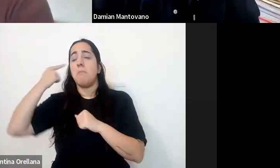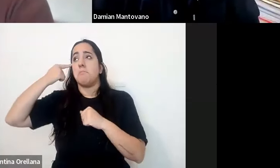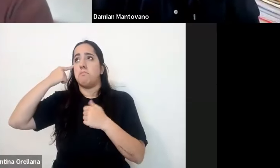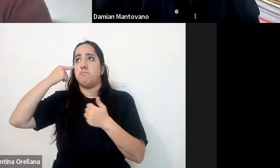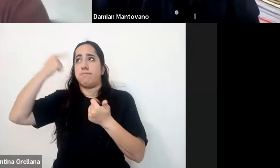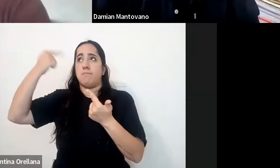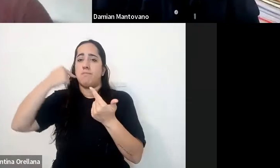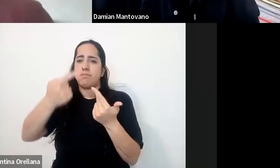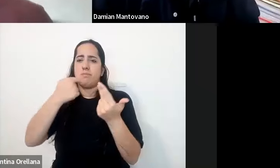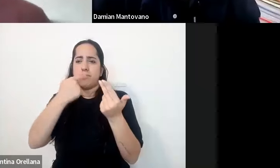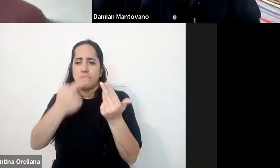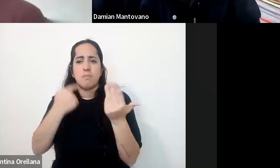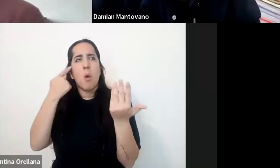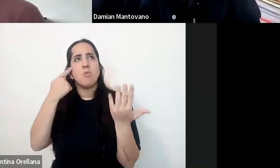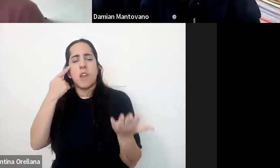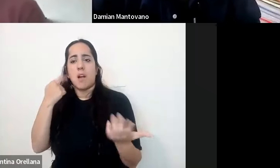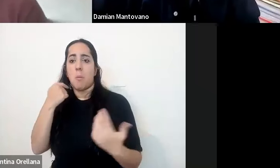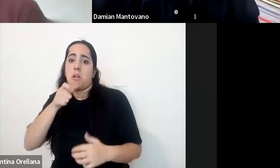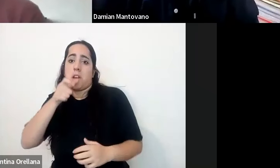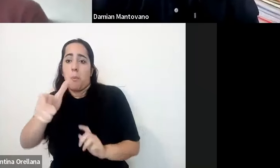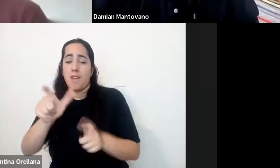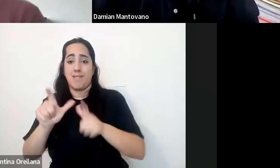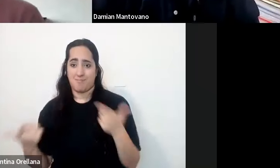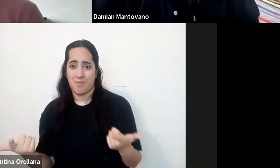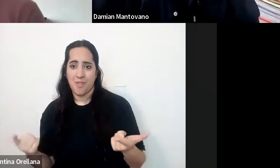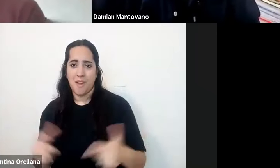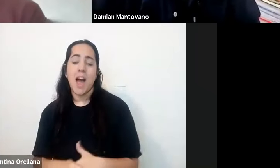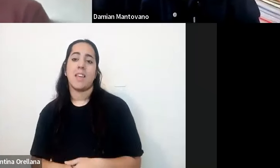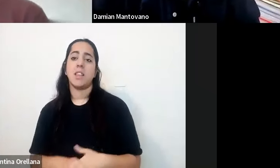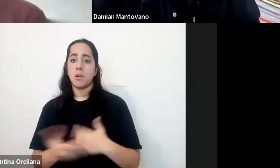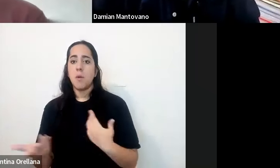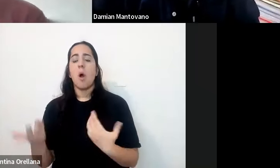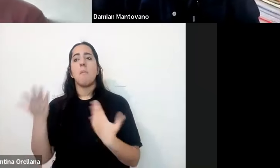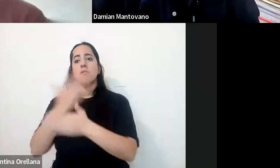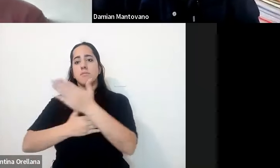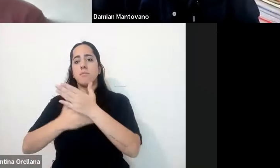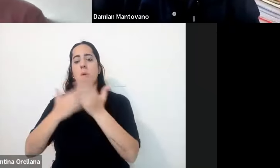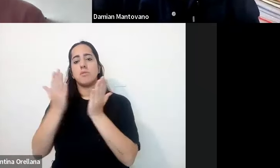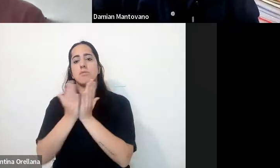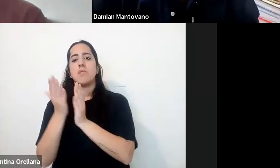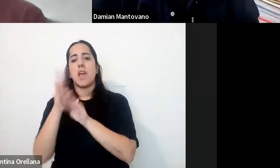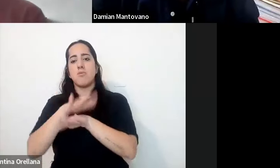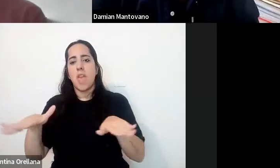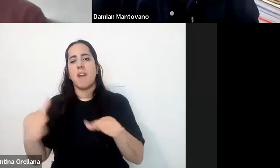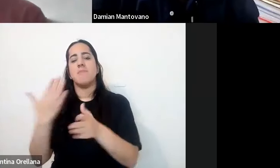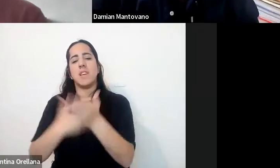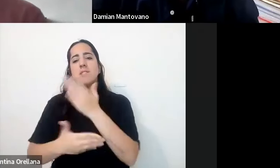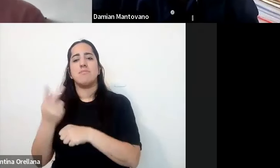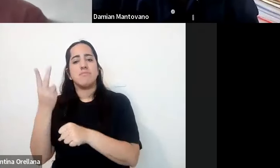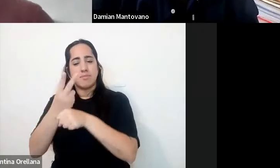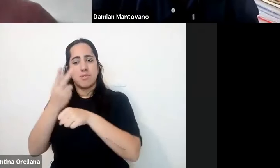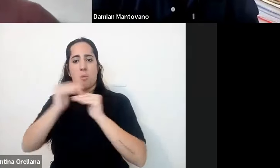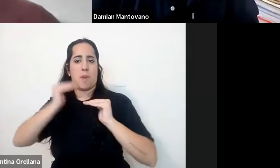está bueno también sobre qué pasa con los estudiantes en el nivel superior también es algo para para valorar en el inicio